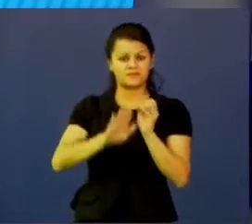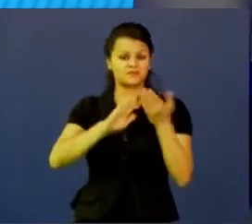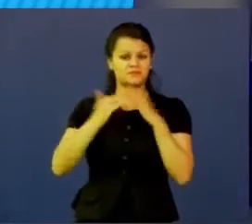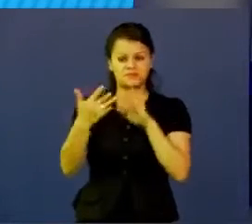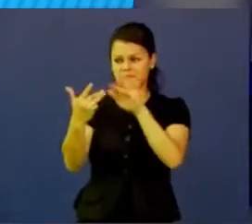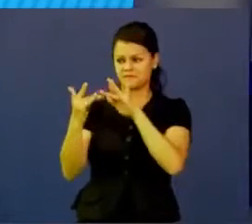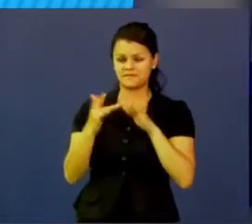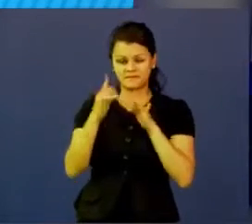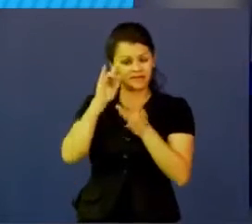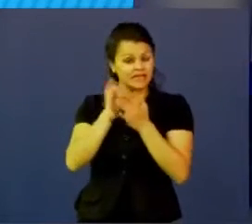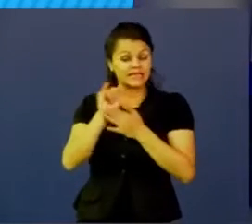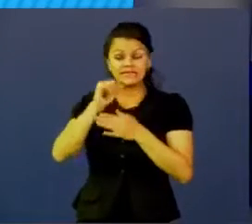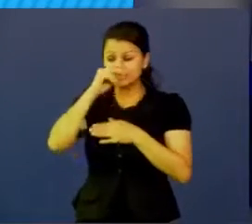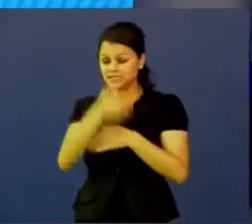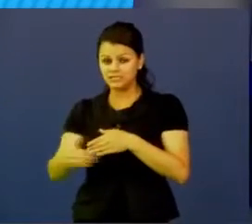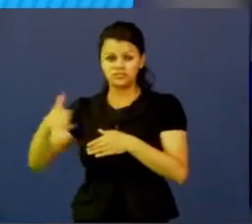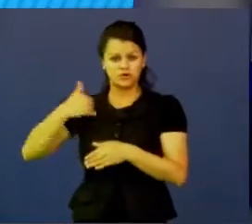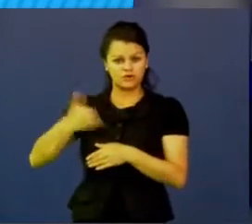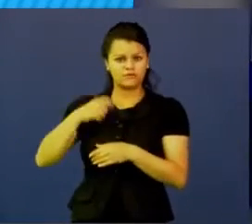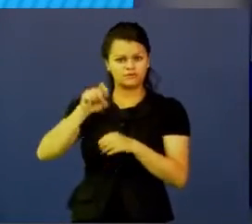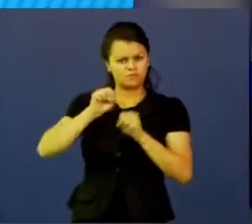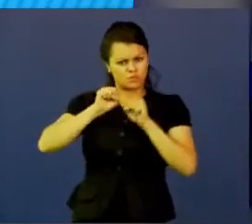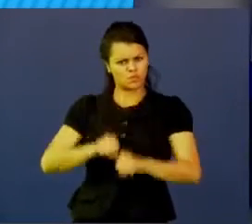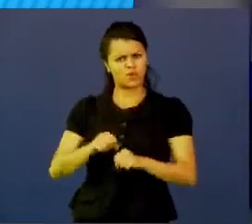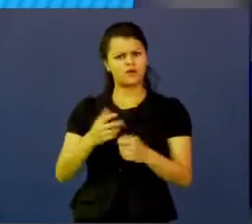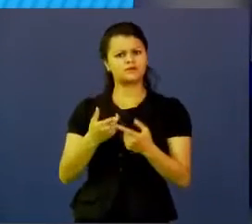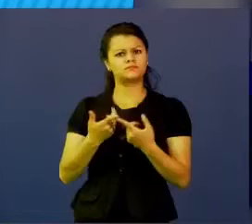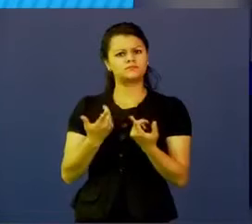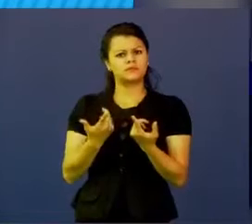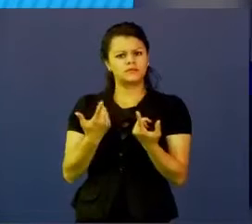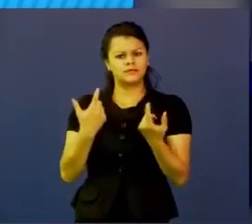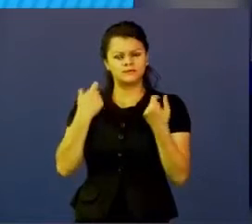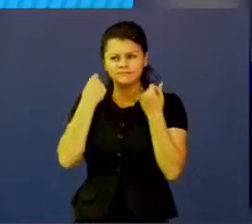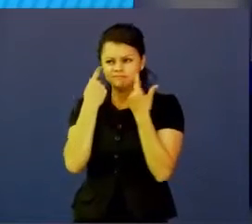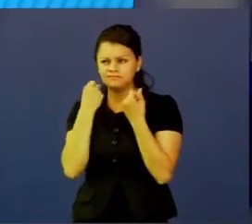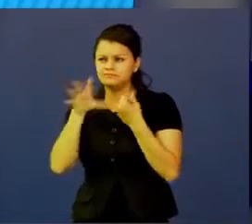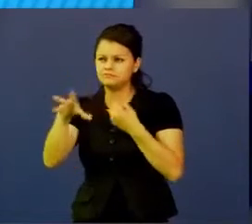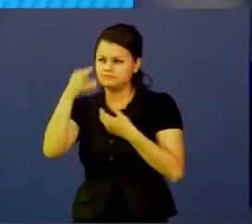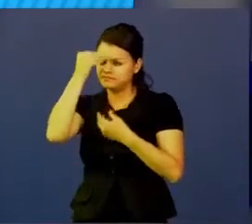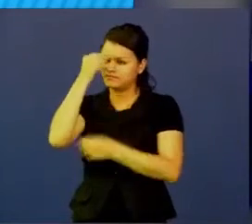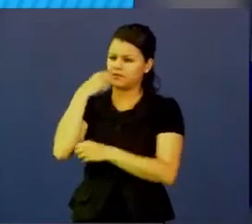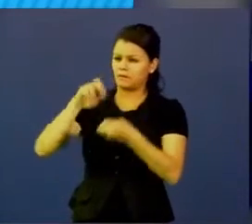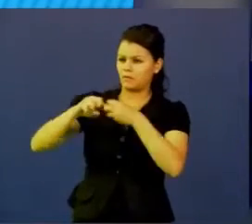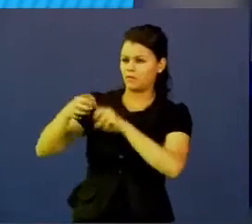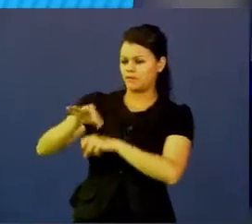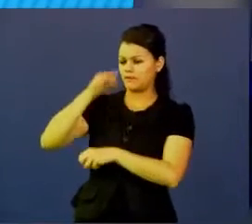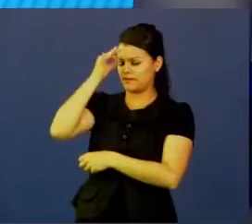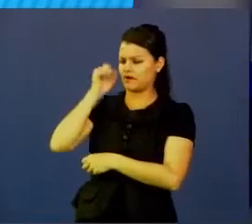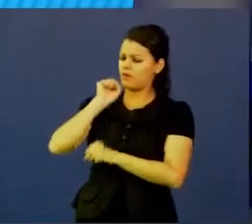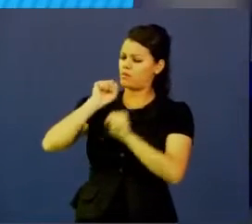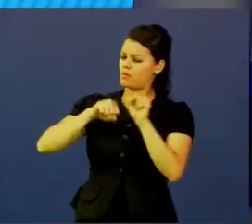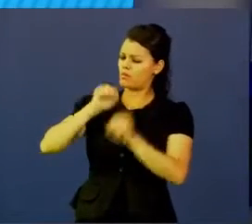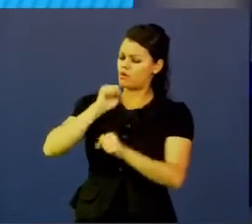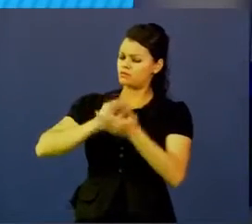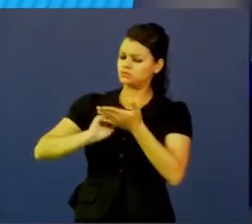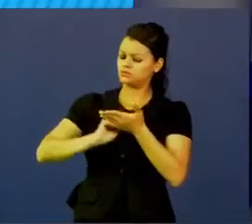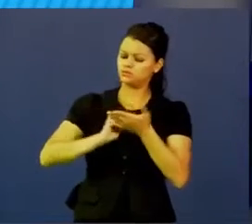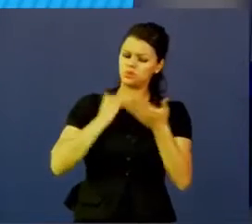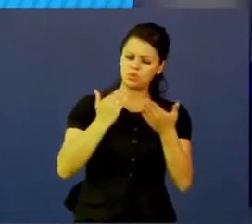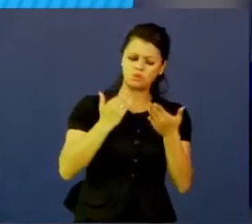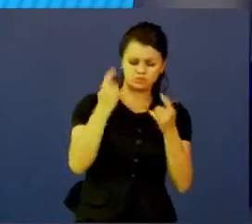Y creemos que los niños y jóvenes deben tener ese poder de resiliencia, entender que cada problema es una posible solución y